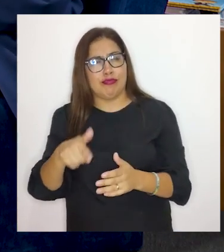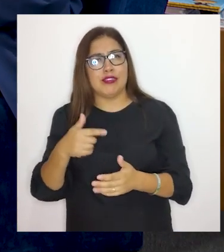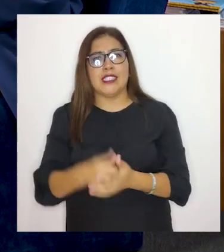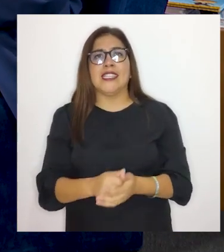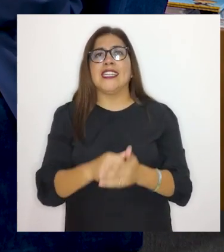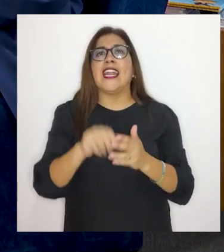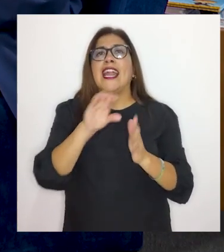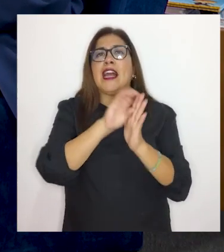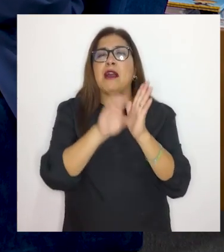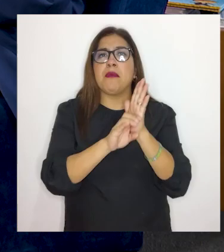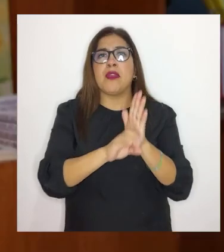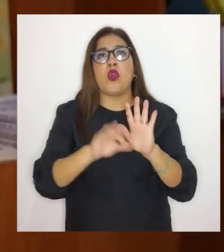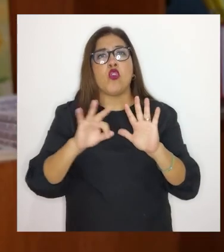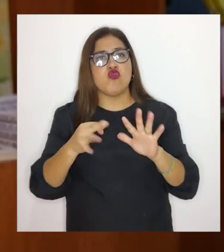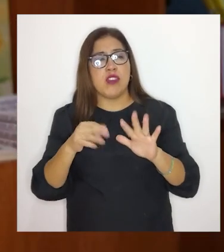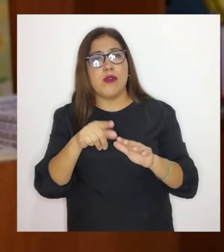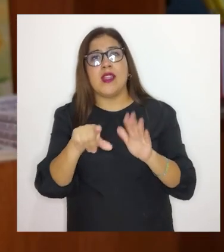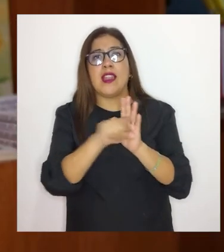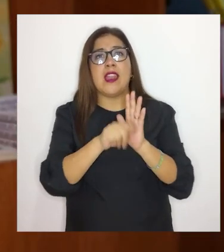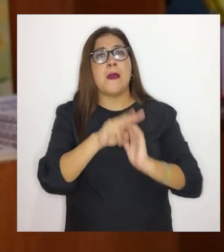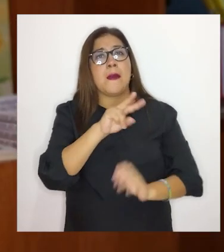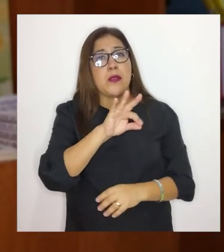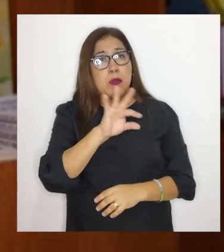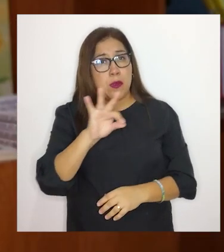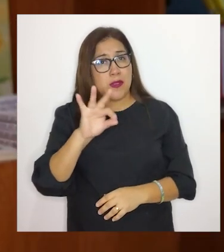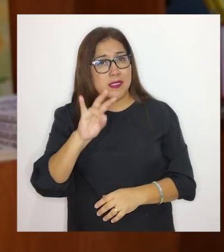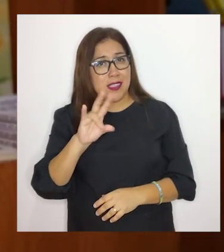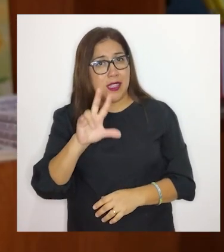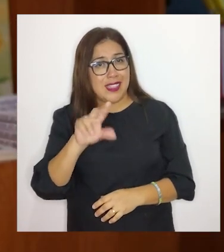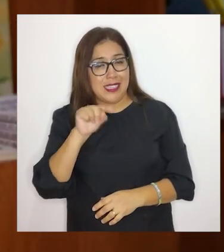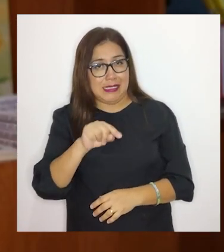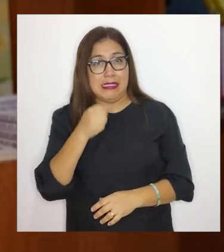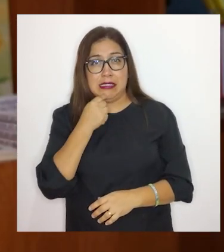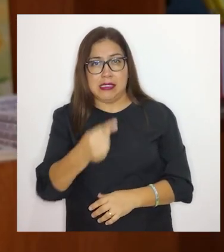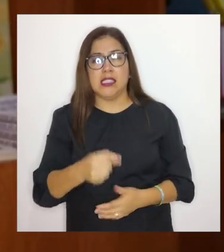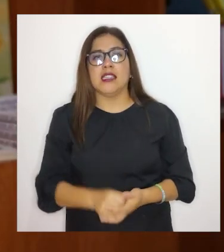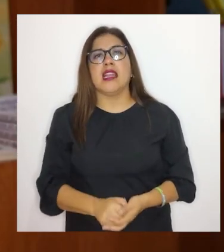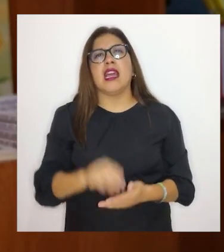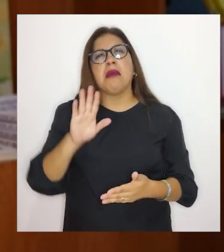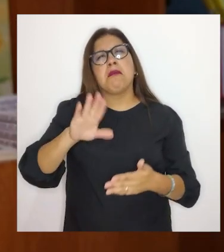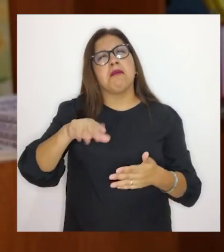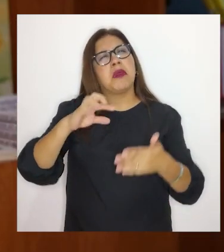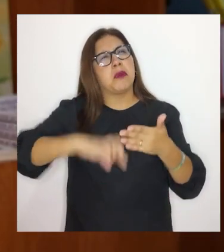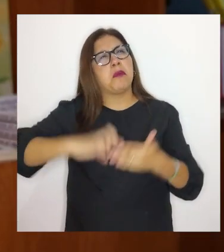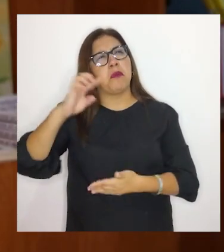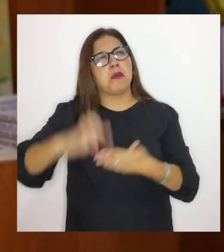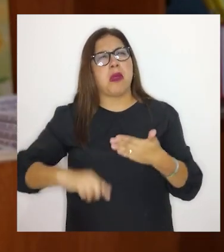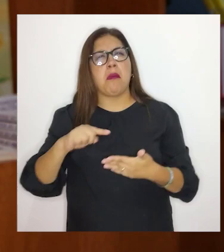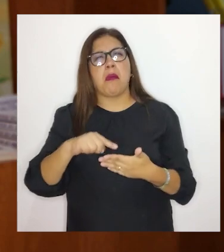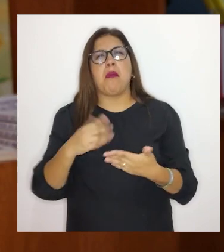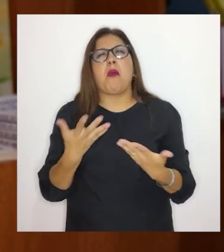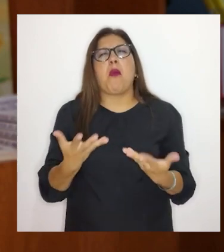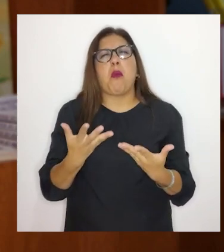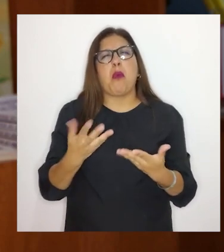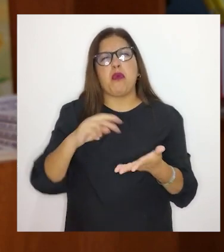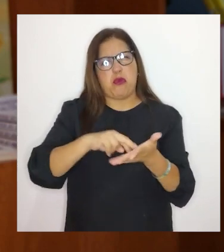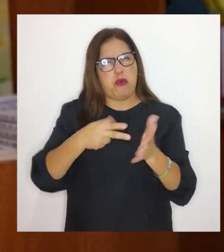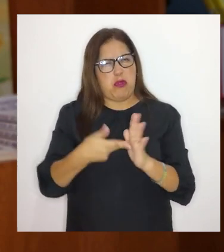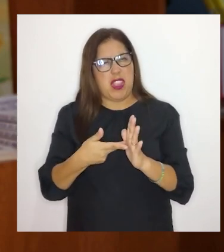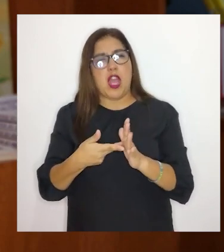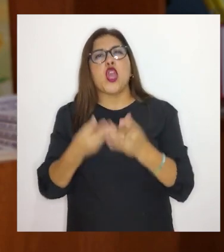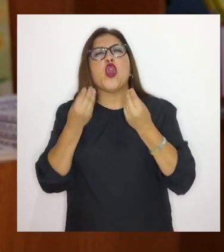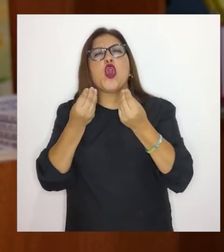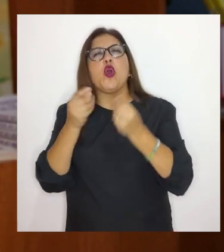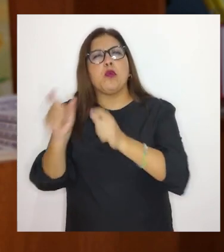de la Ley 29973, ¿en qué consiste el programa? ¿Cómo puede acceder una persona